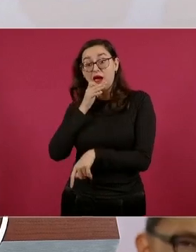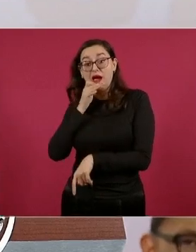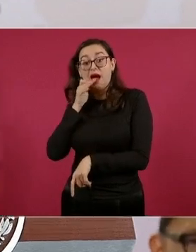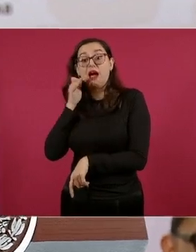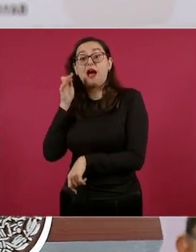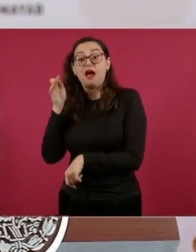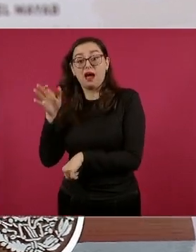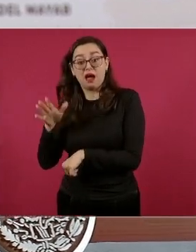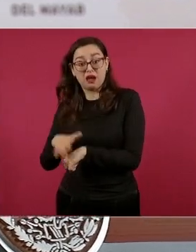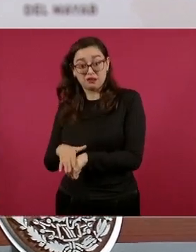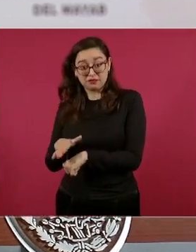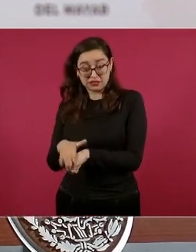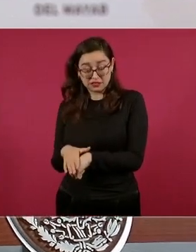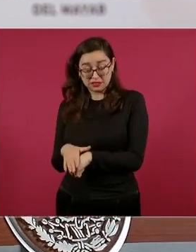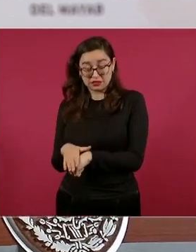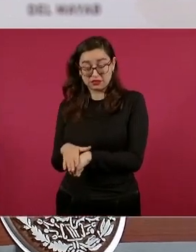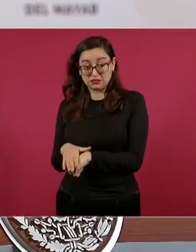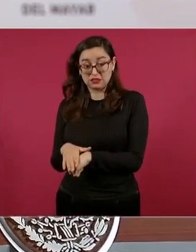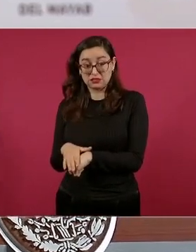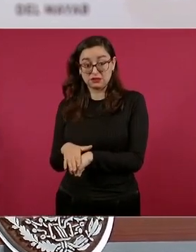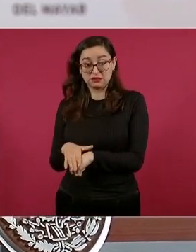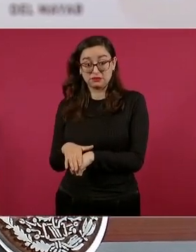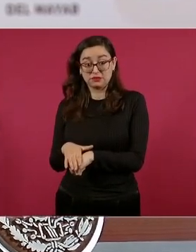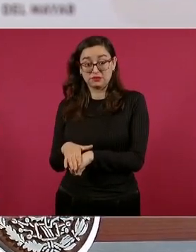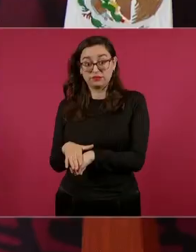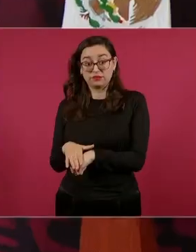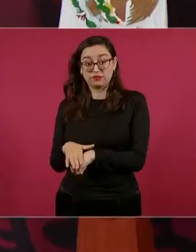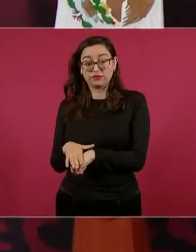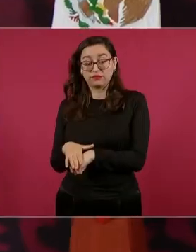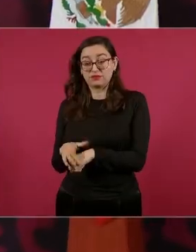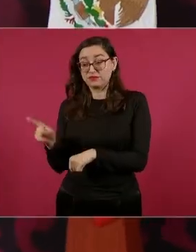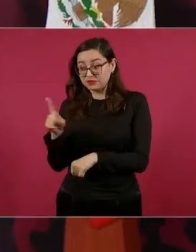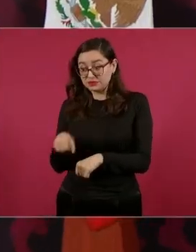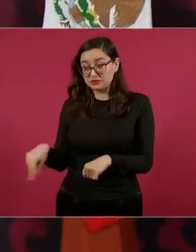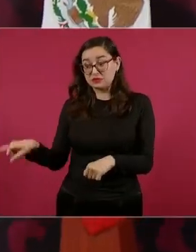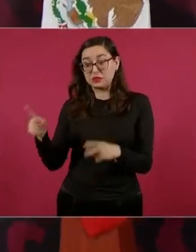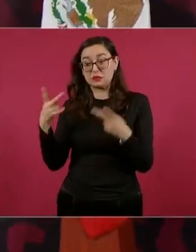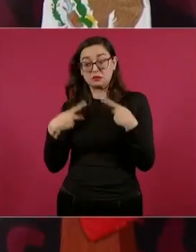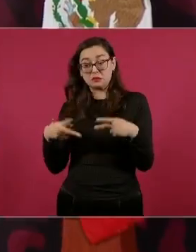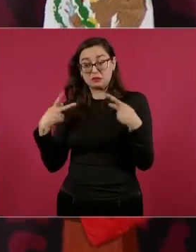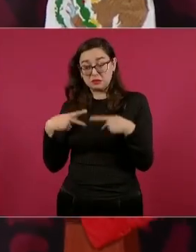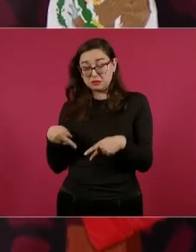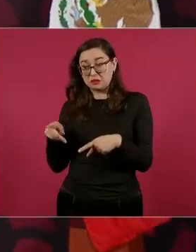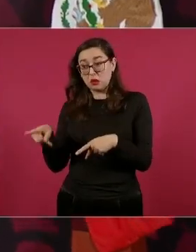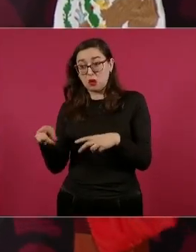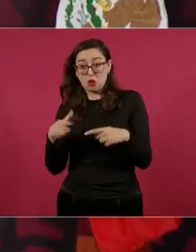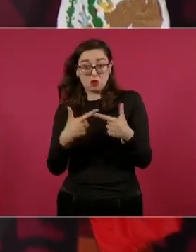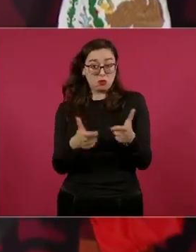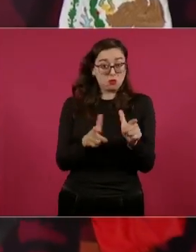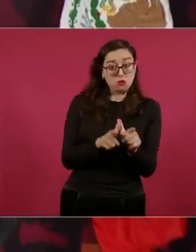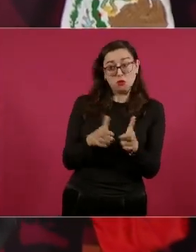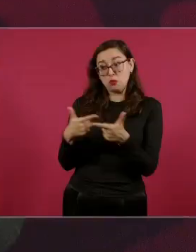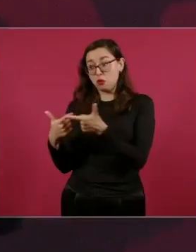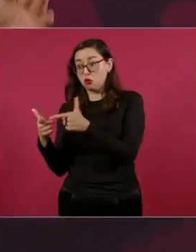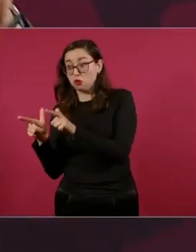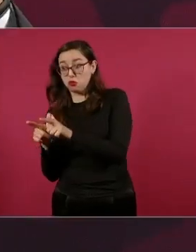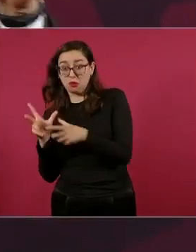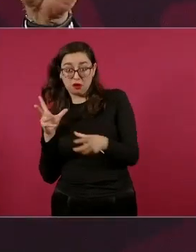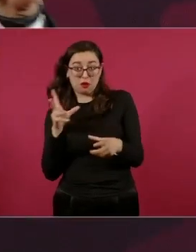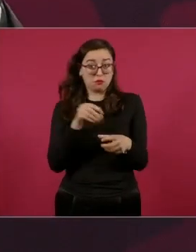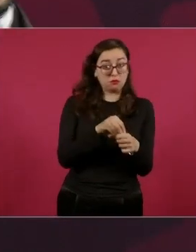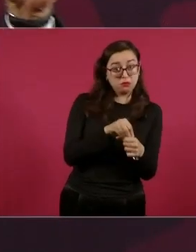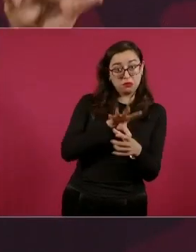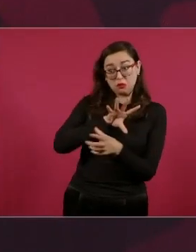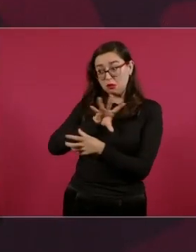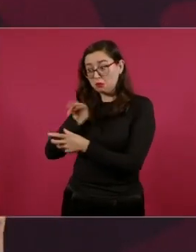participen apoyando